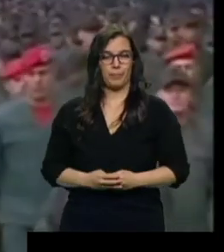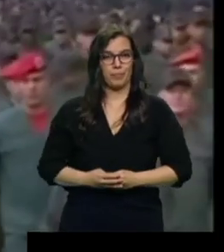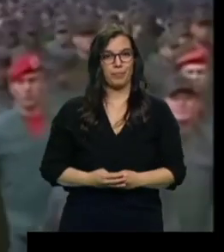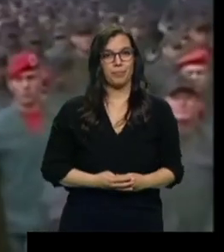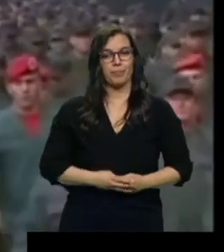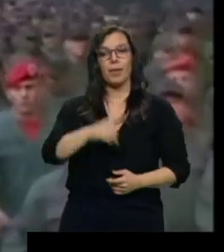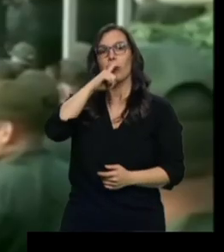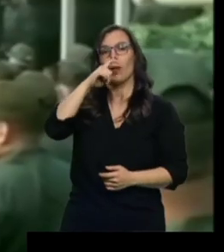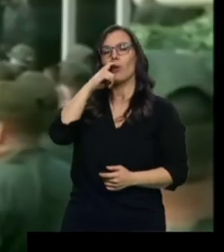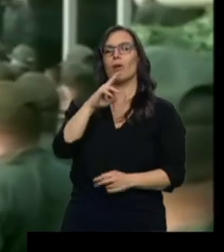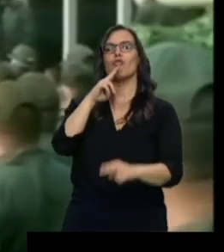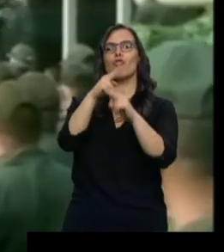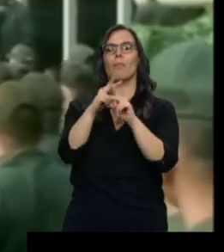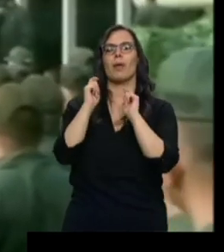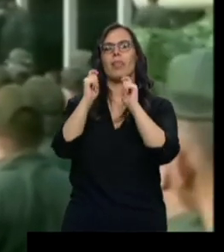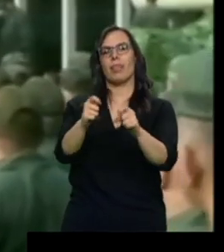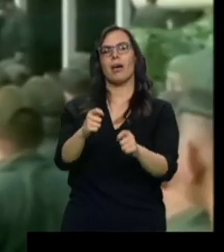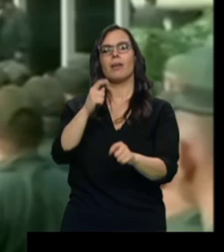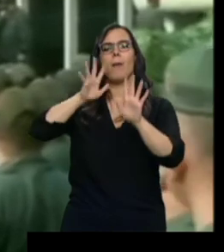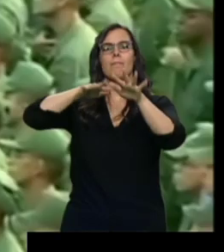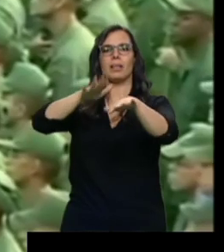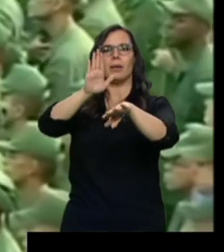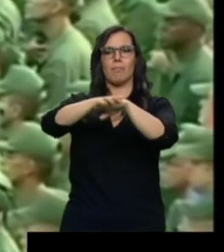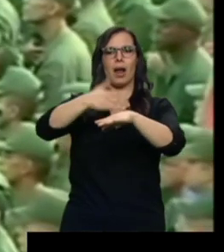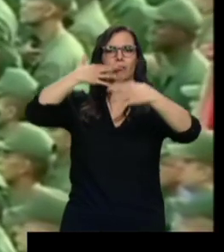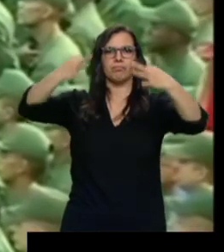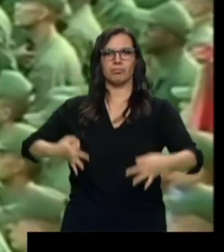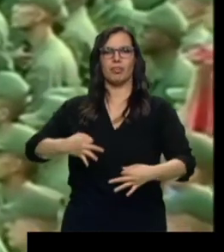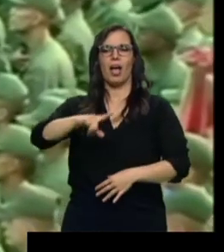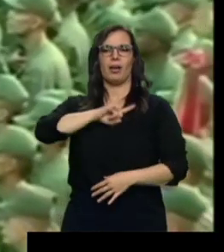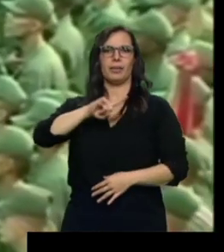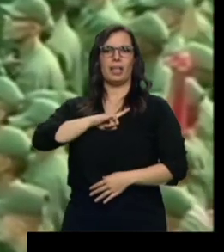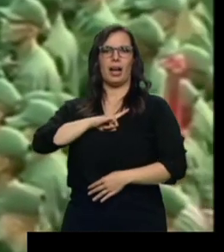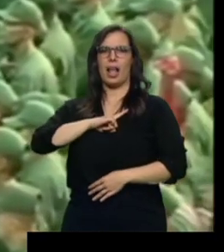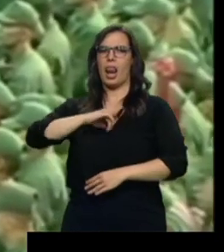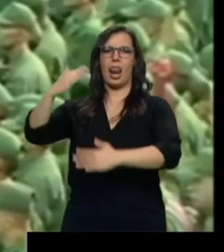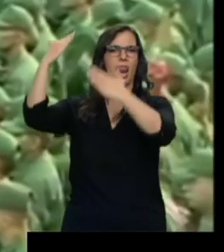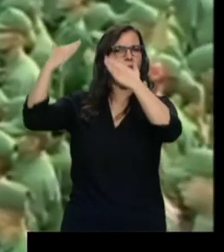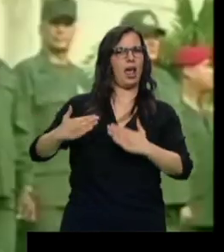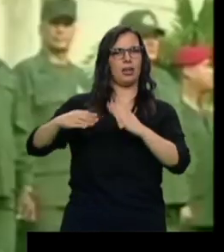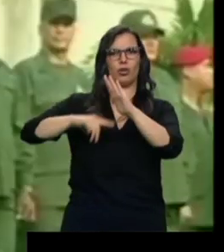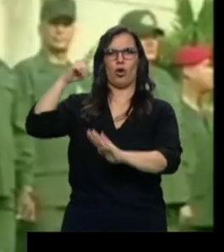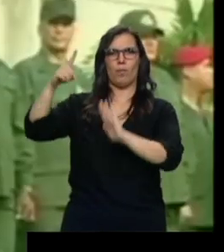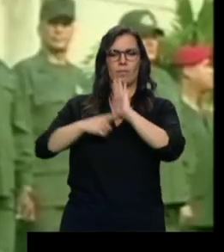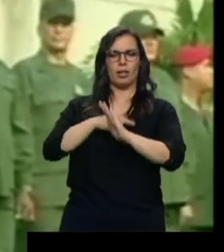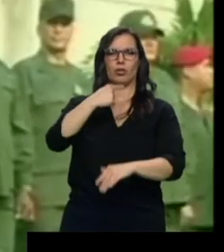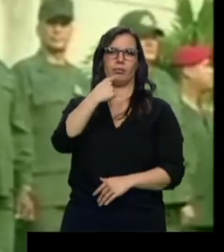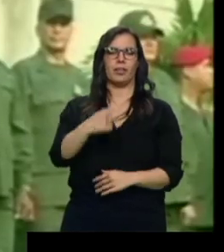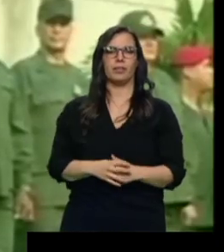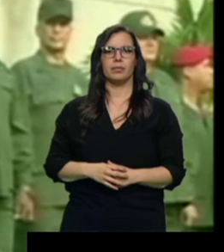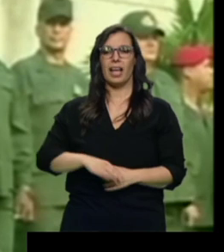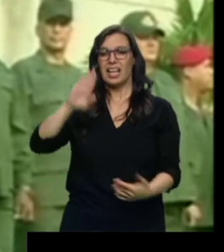Maduro lo ha llamado la marcha para reafirmar la lealtad absoluta de las Fuerzas Armadas, a quienes ha arrengado así. A los traidores,